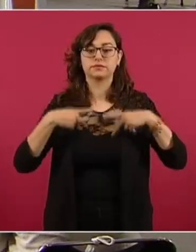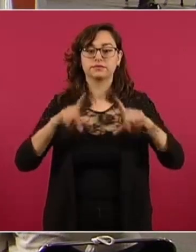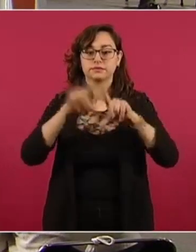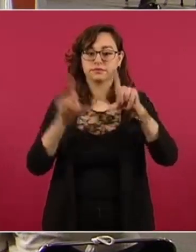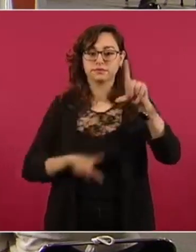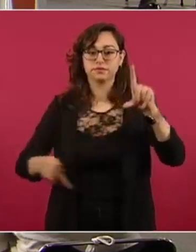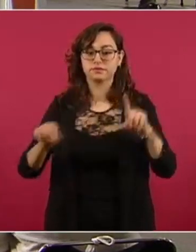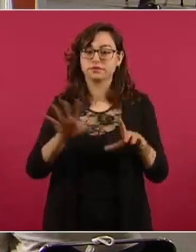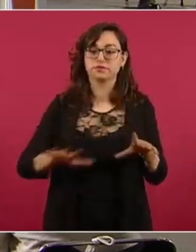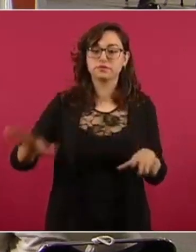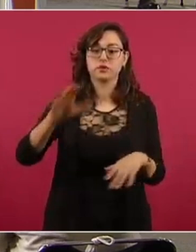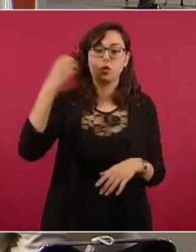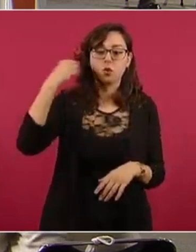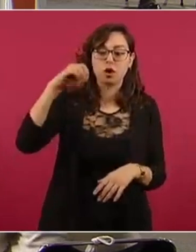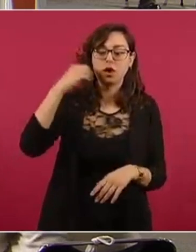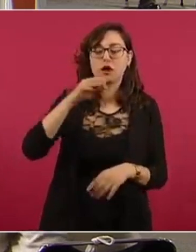de Oaxaca